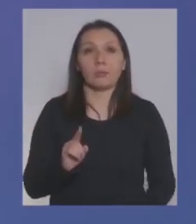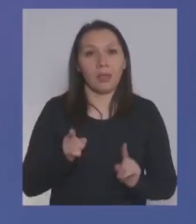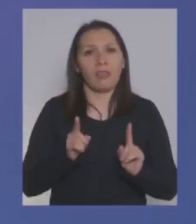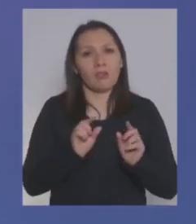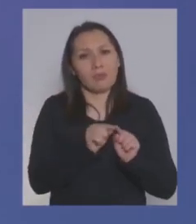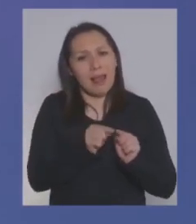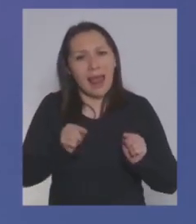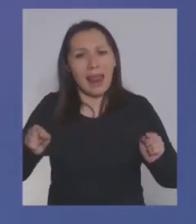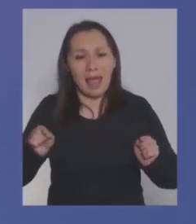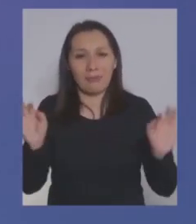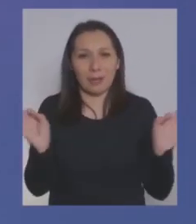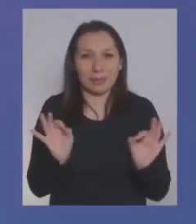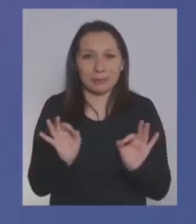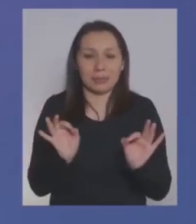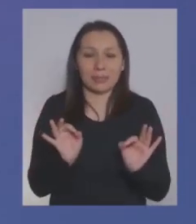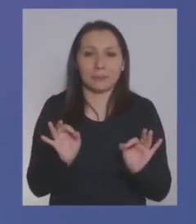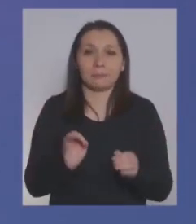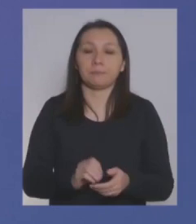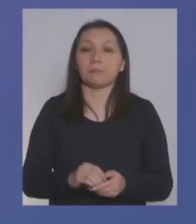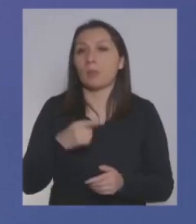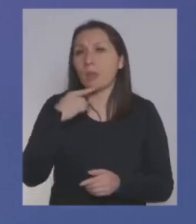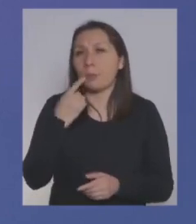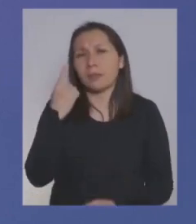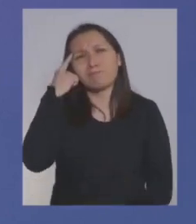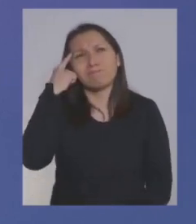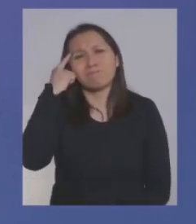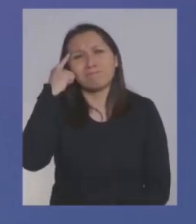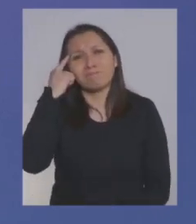es que preguntarnos